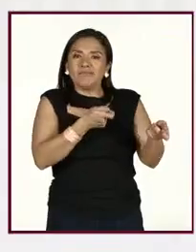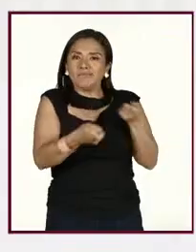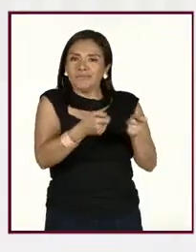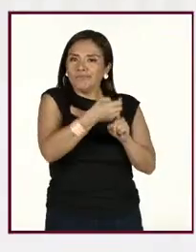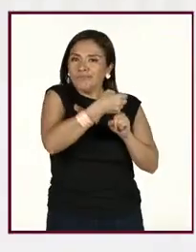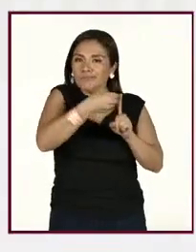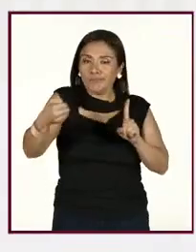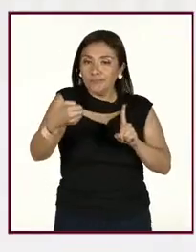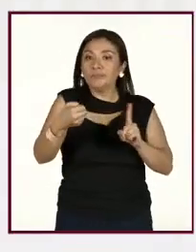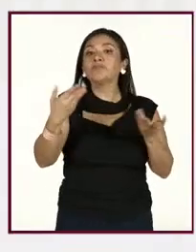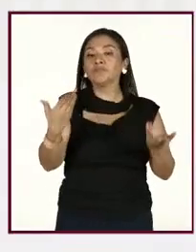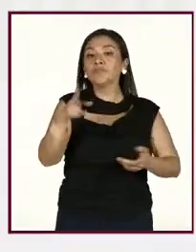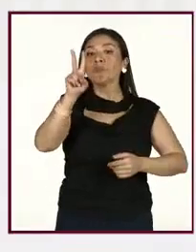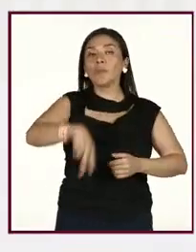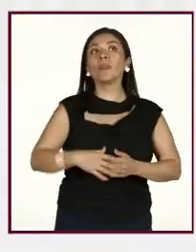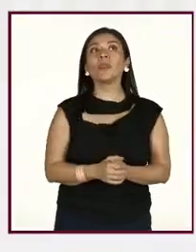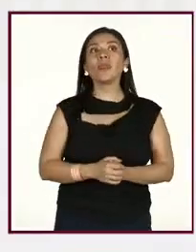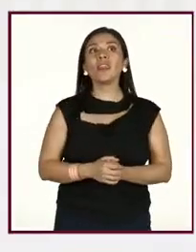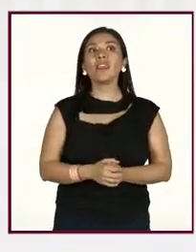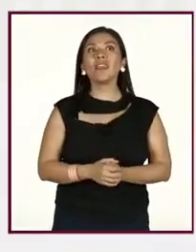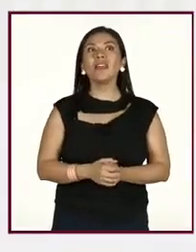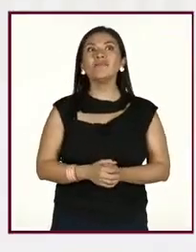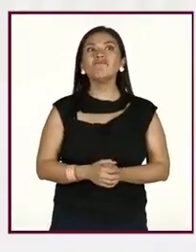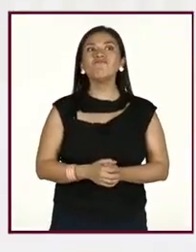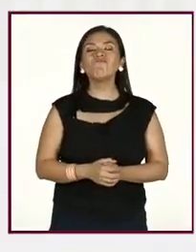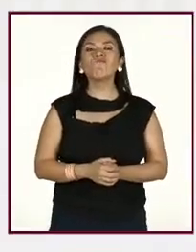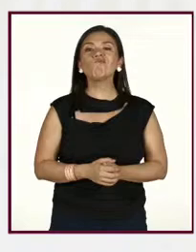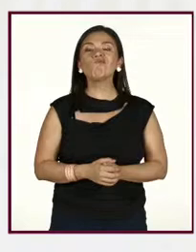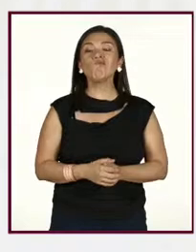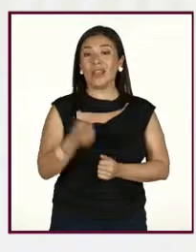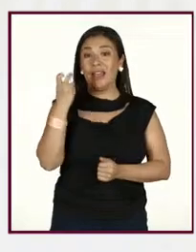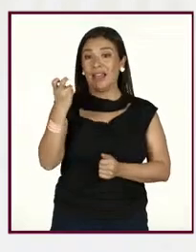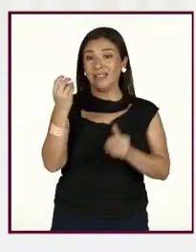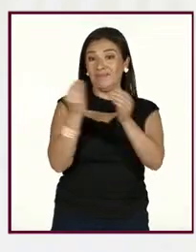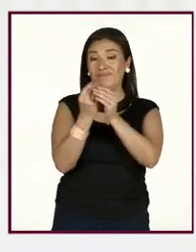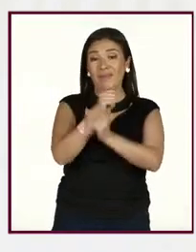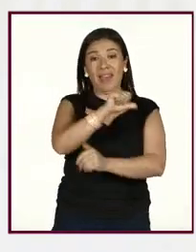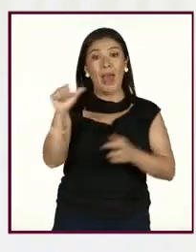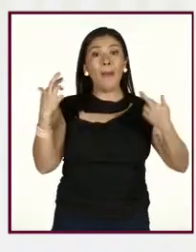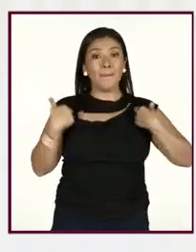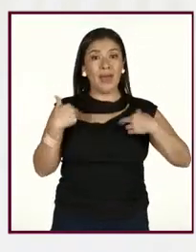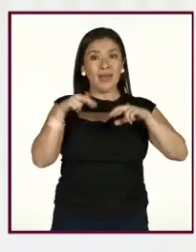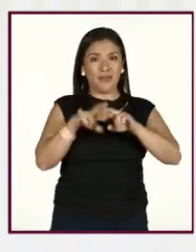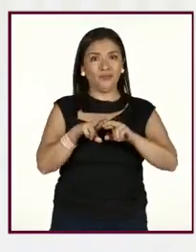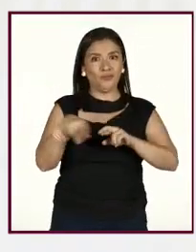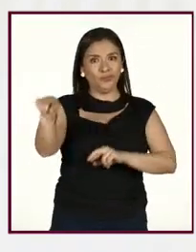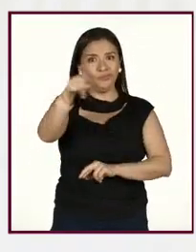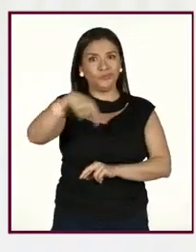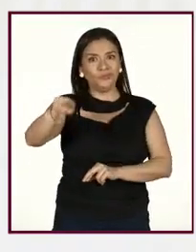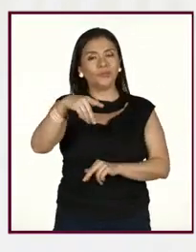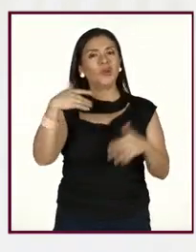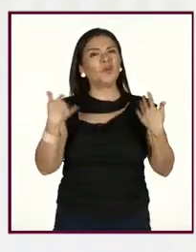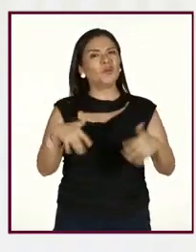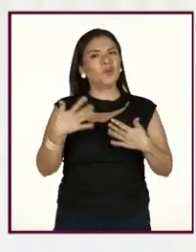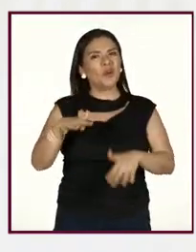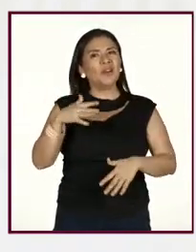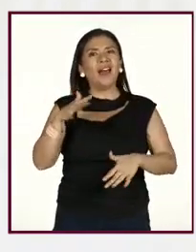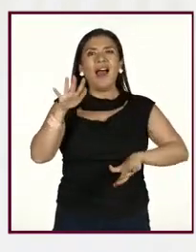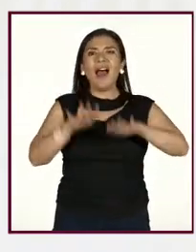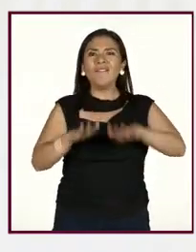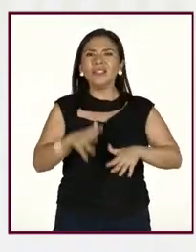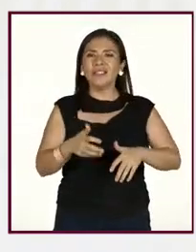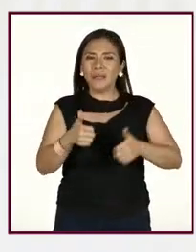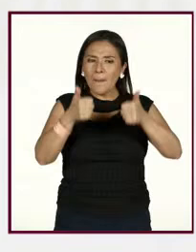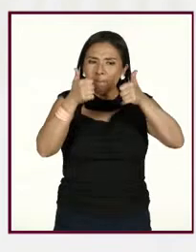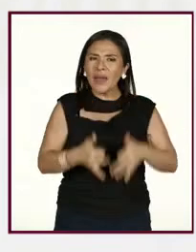importante. Y es que justamente en la parte de la docencia, pues, hay luego, pues, mucha carga de trabajo,